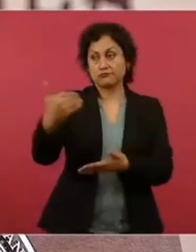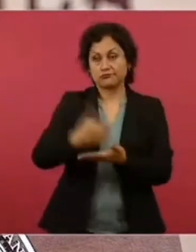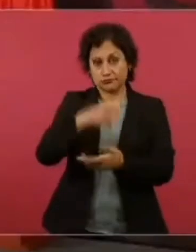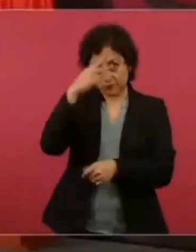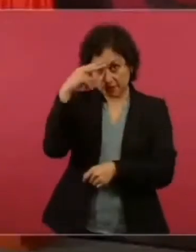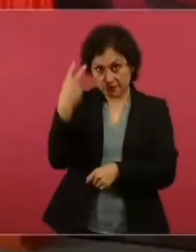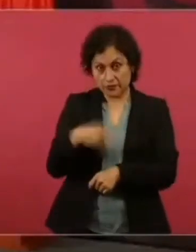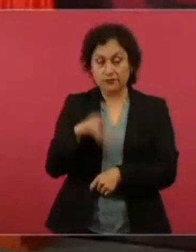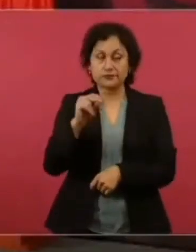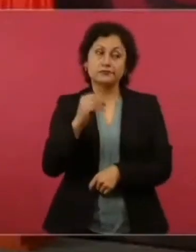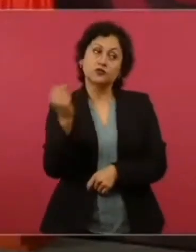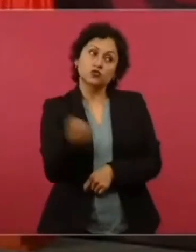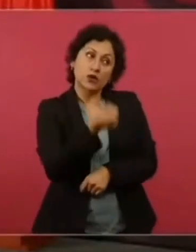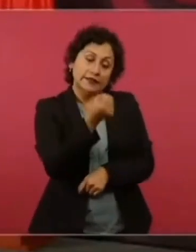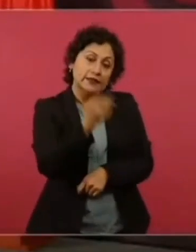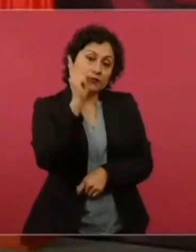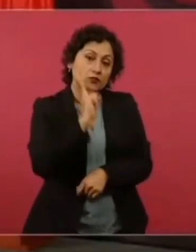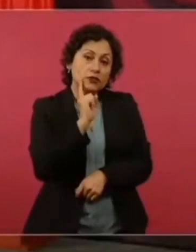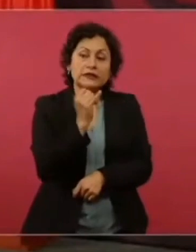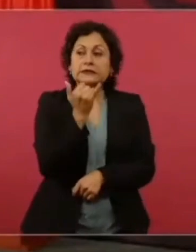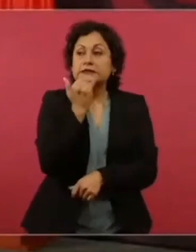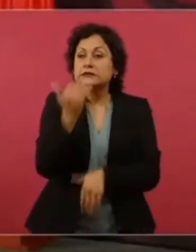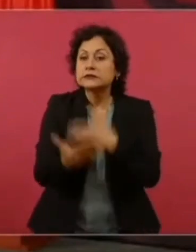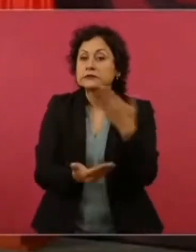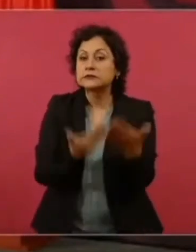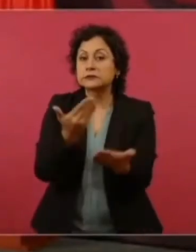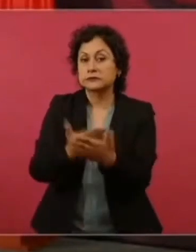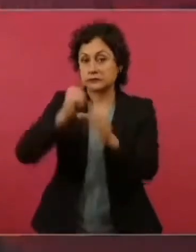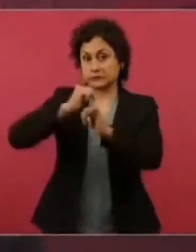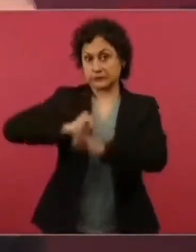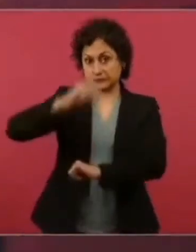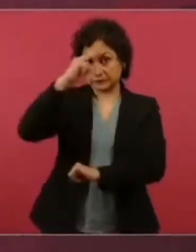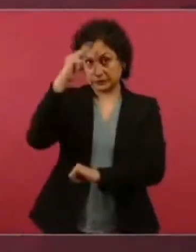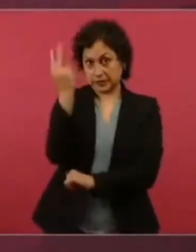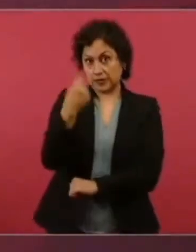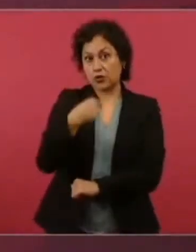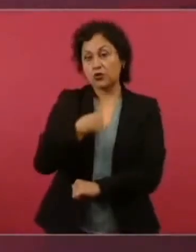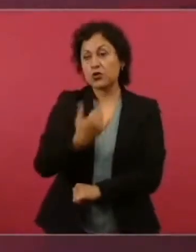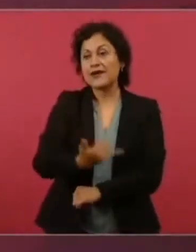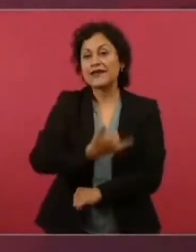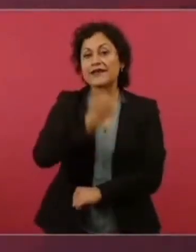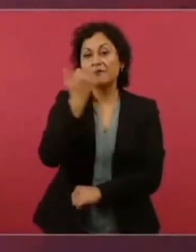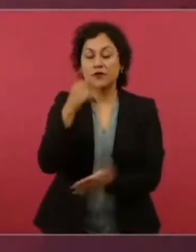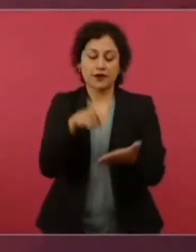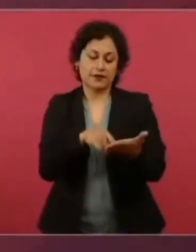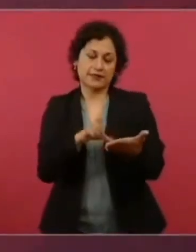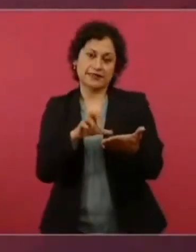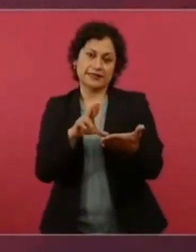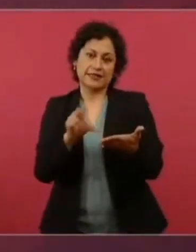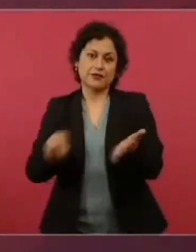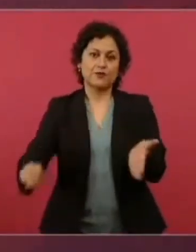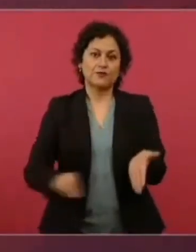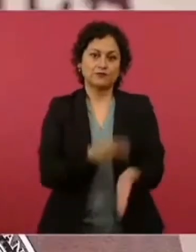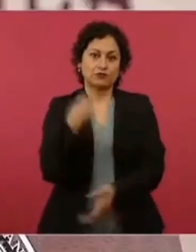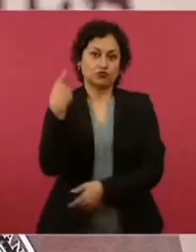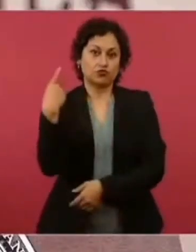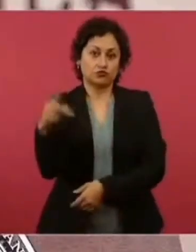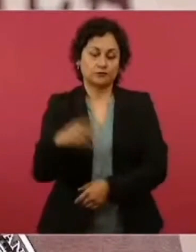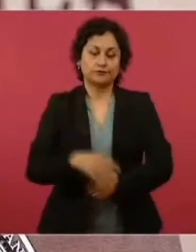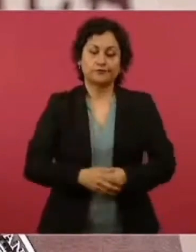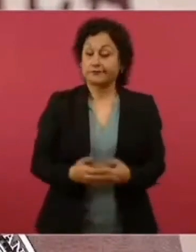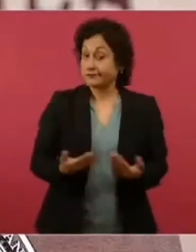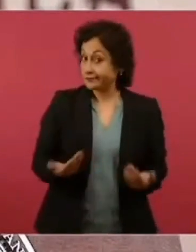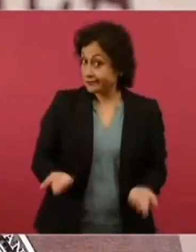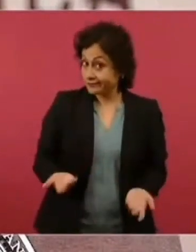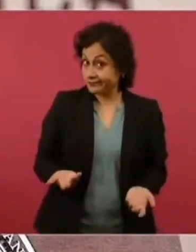disculpa a las autoridades mexicanas por mis imprecisiones. Firma Ciro Gómez Leiva. Hay que decir aquí y